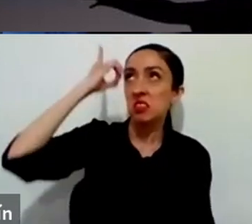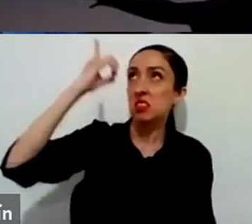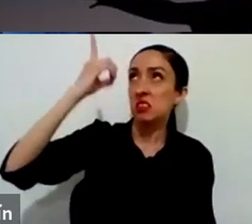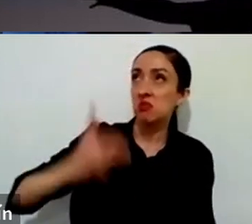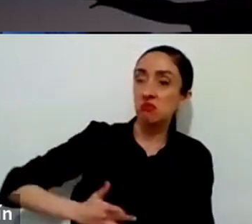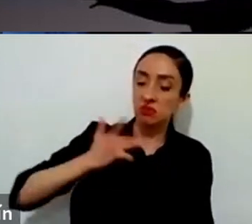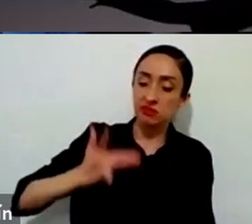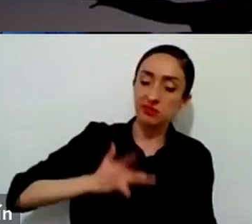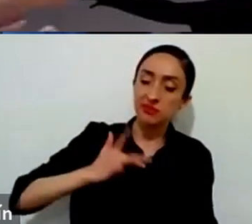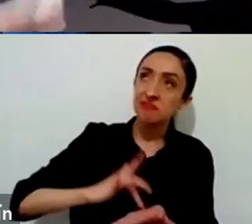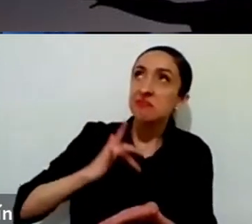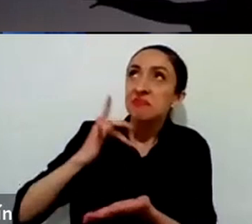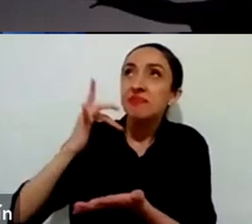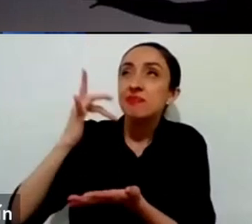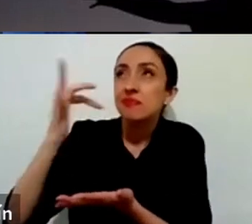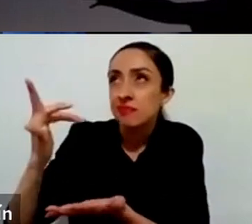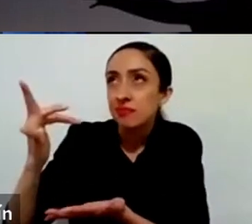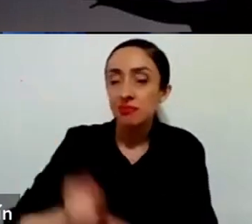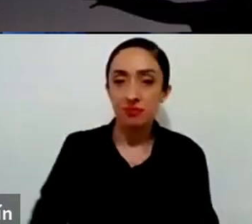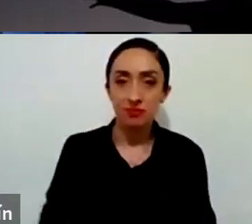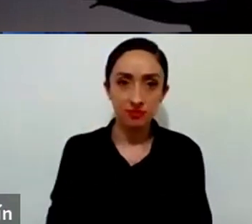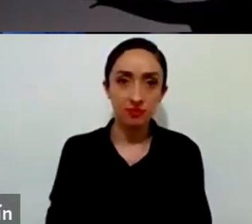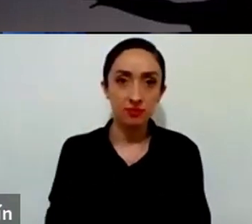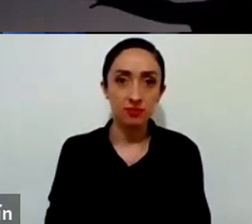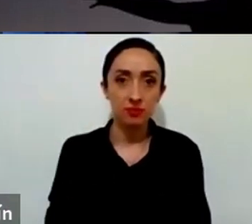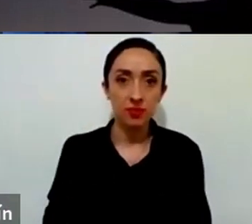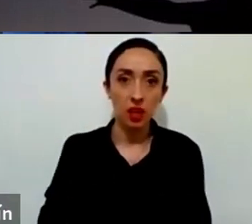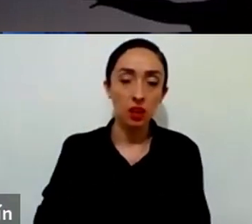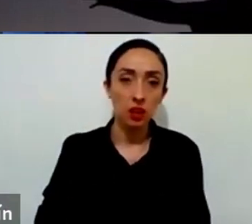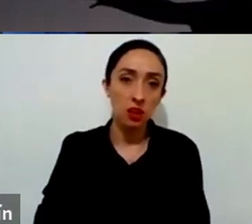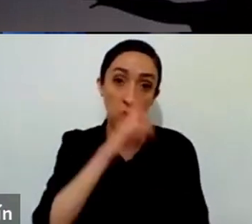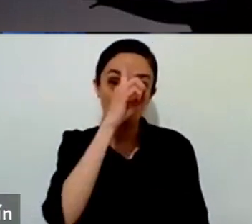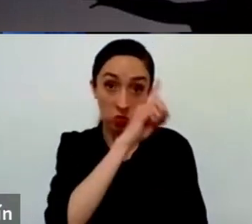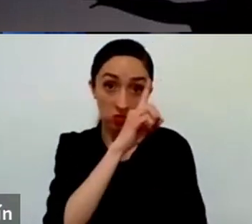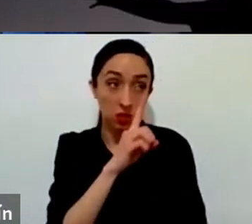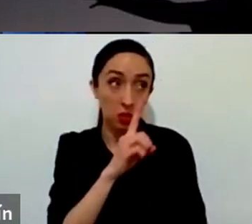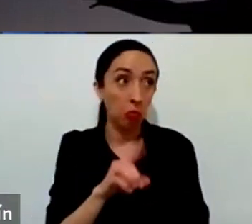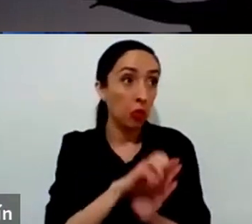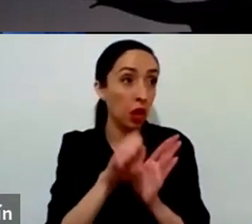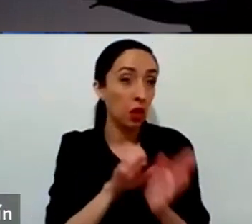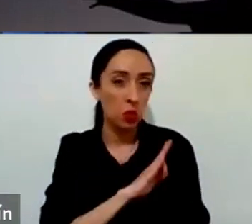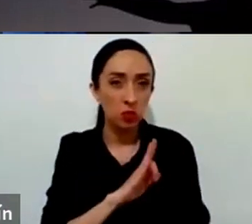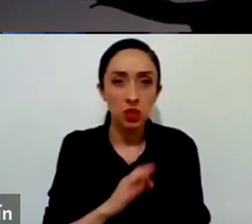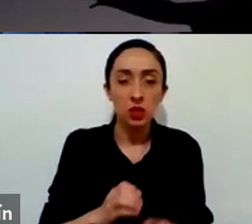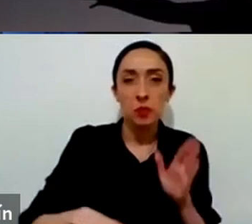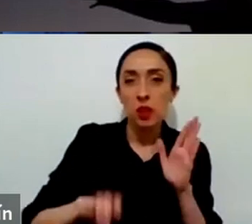es estar en un lugar particular de oración en nuestro cuarto, en nuestra recámara.